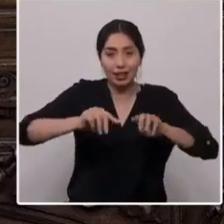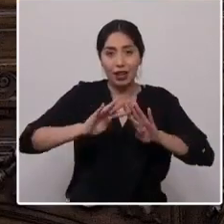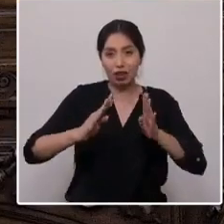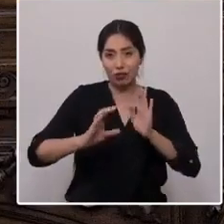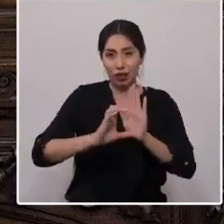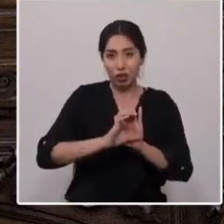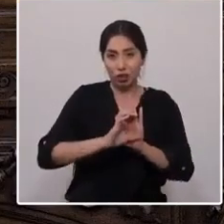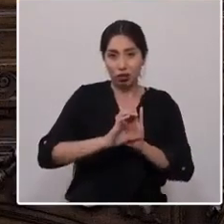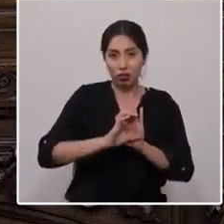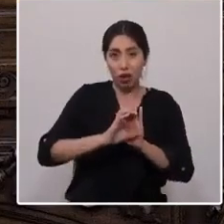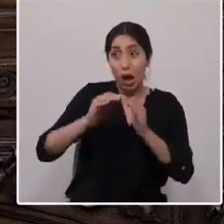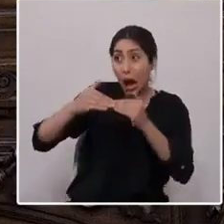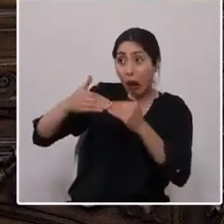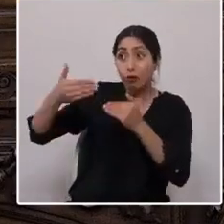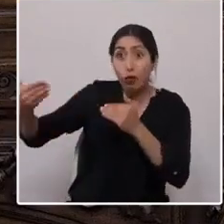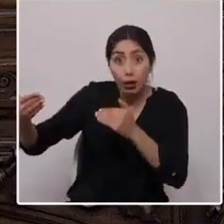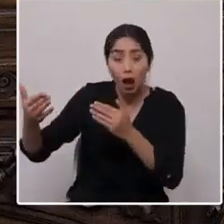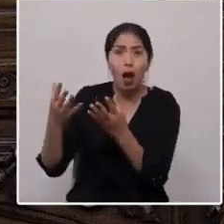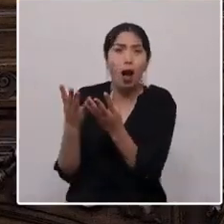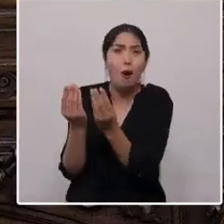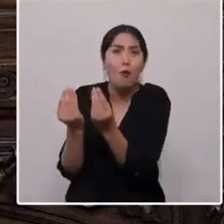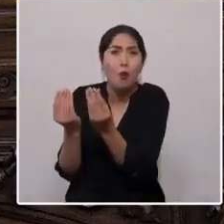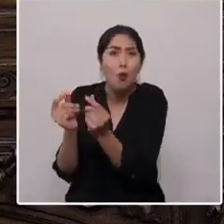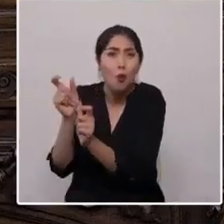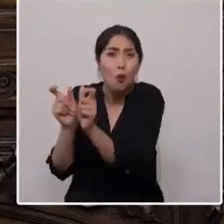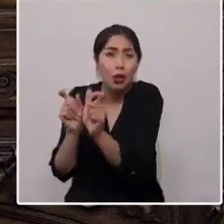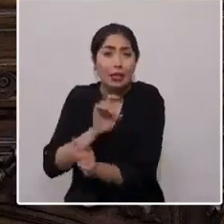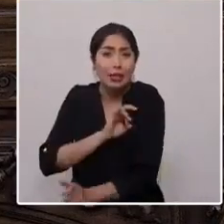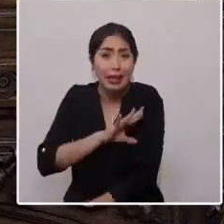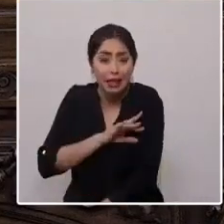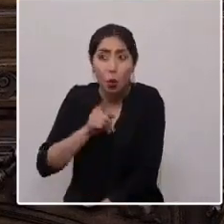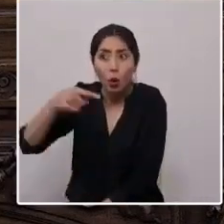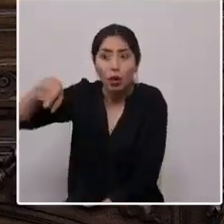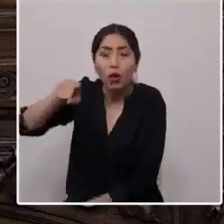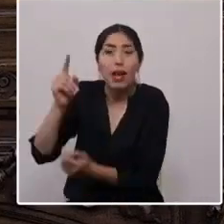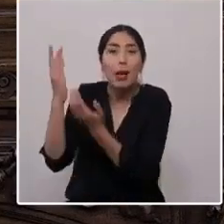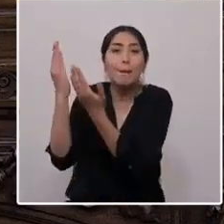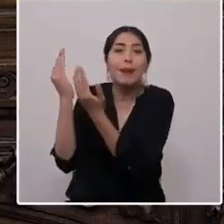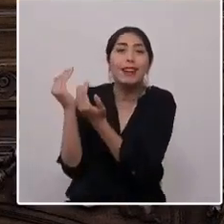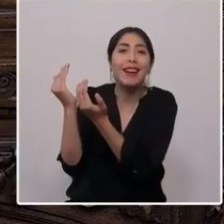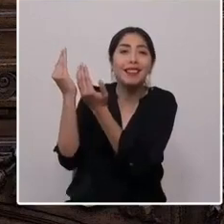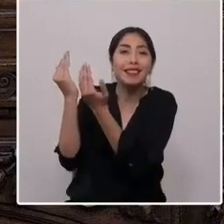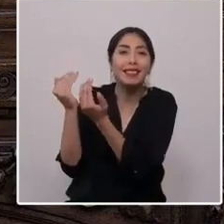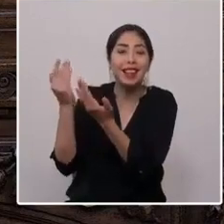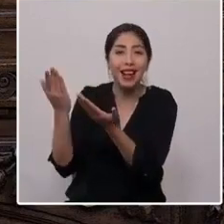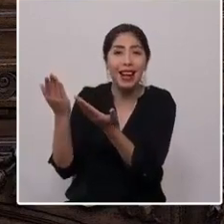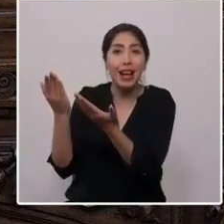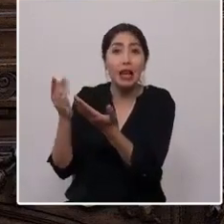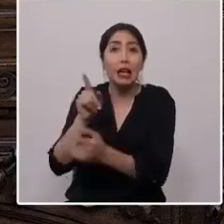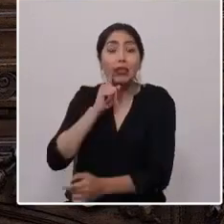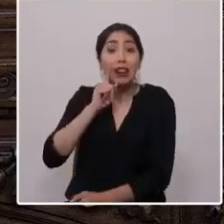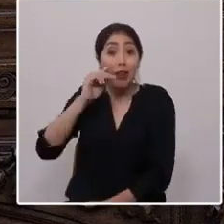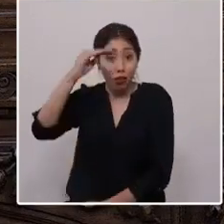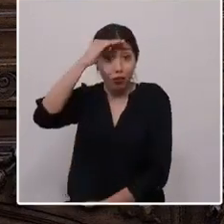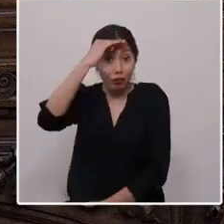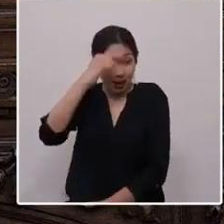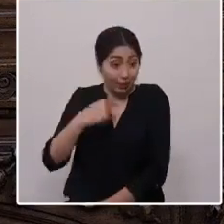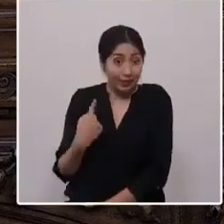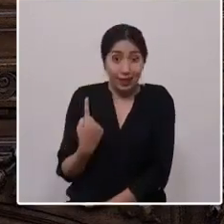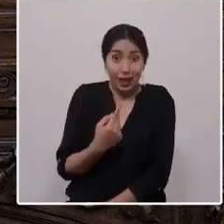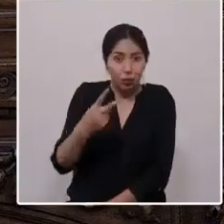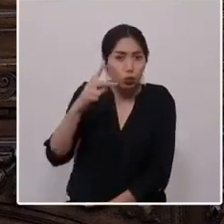hay millones de chilenas y chilenos llenos de esperanza que han depositado su confianza y también sus sueños